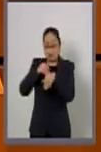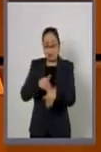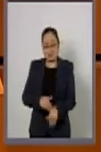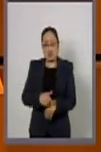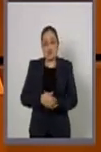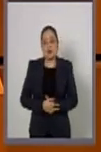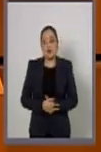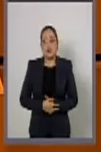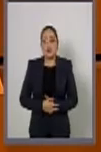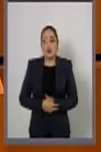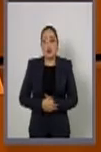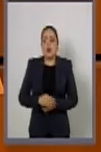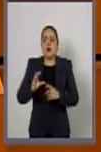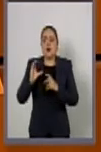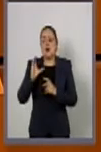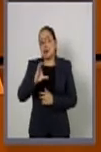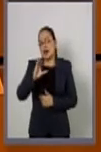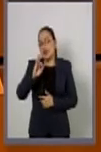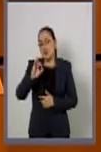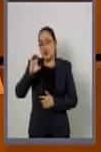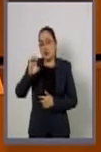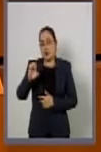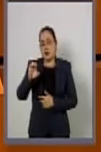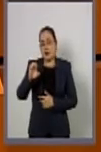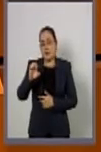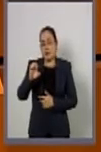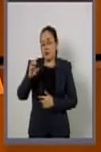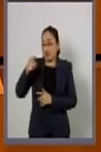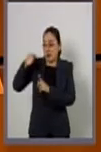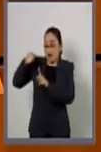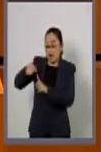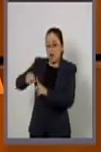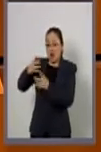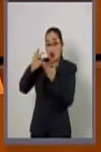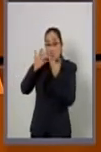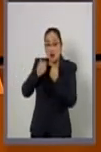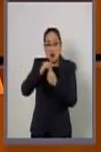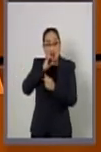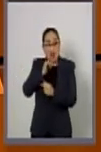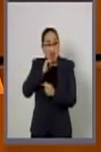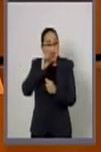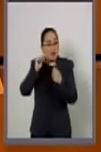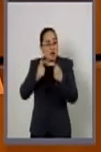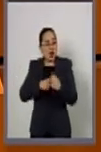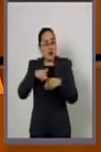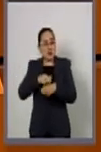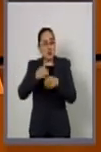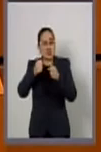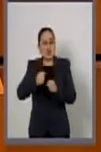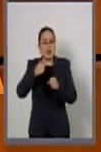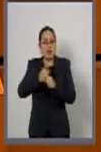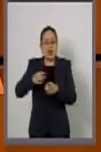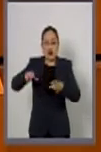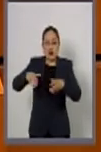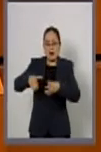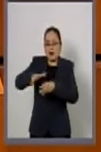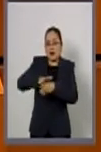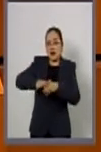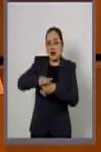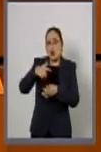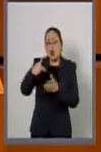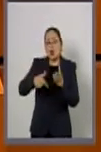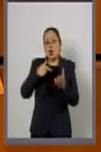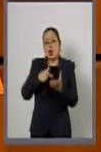La Comisión Federal de Electricidad no ha disminuido ni relajado la seguridad en la central nuclear de Laguna Verde,